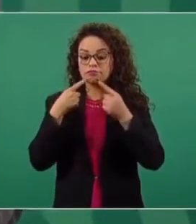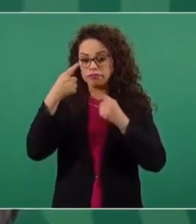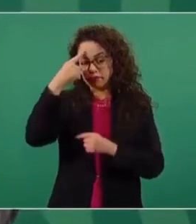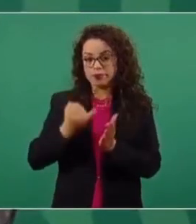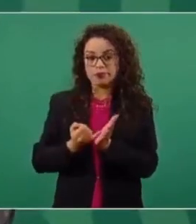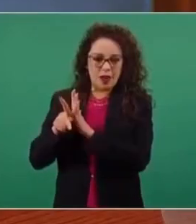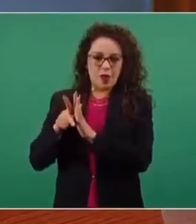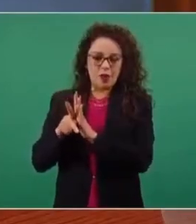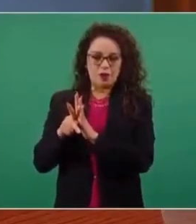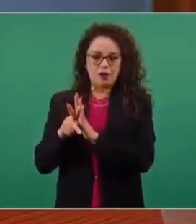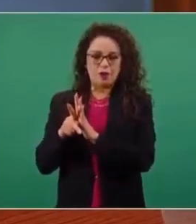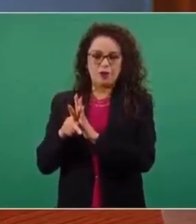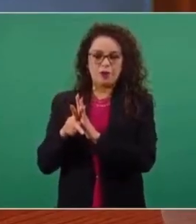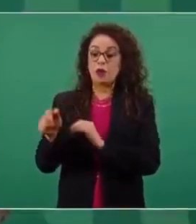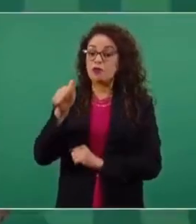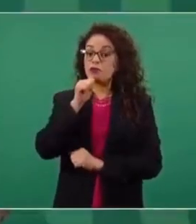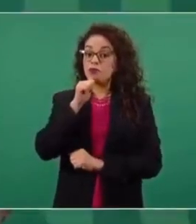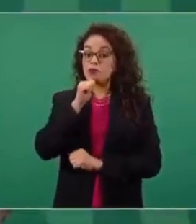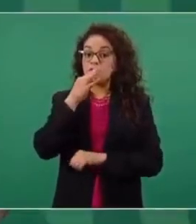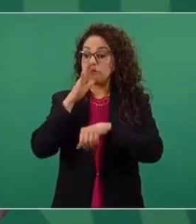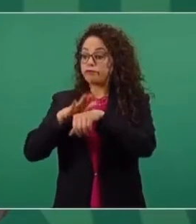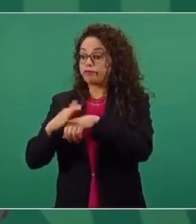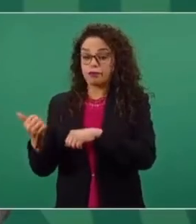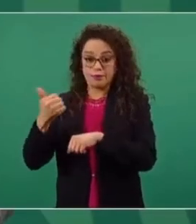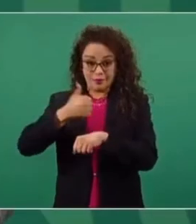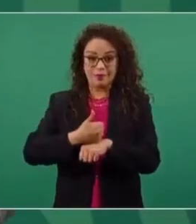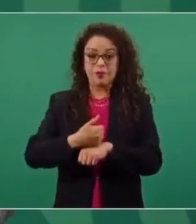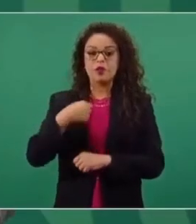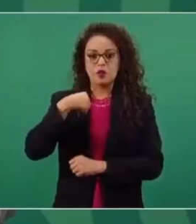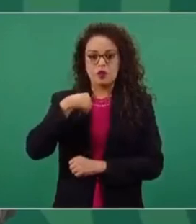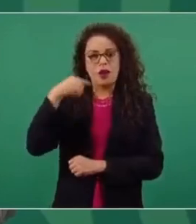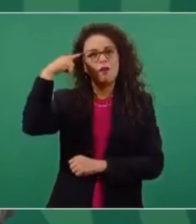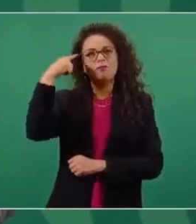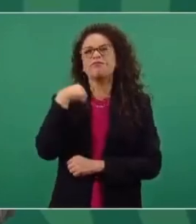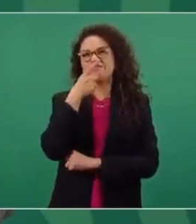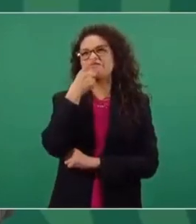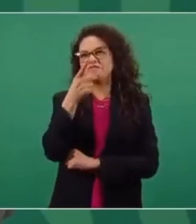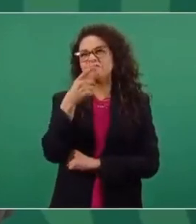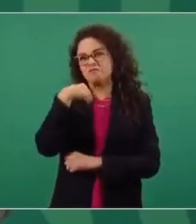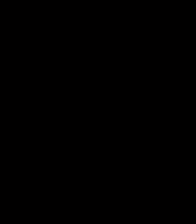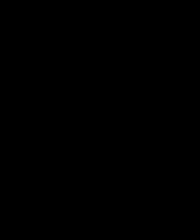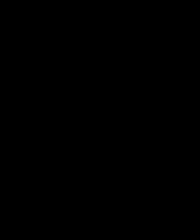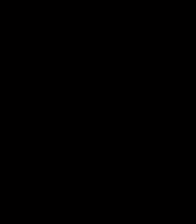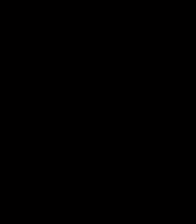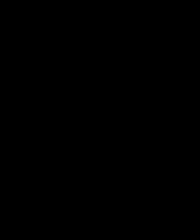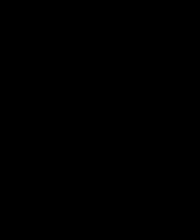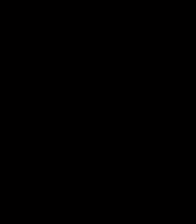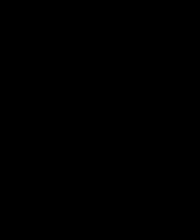¿cómo se llaman? magistrados. Y antes de que los nombraran, yo pronostiqué cómo iba a estar.